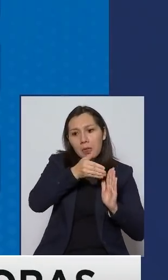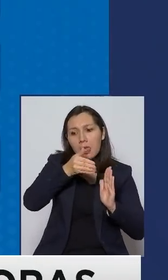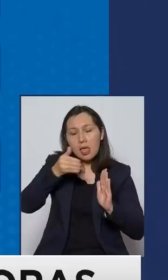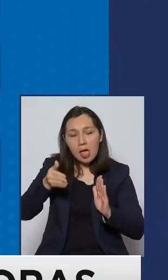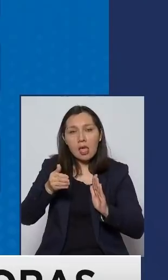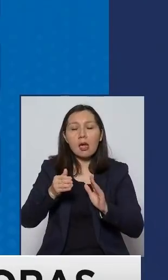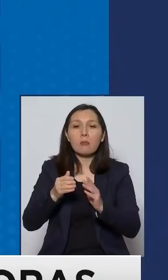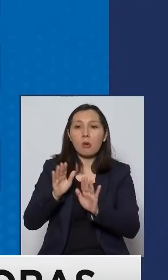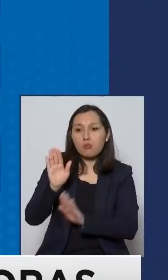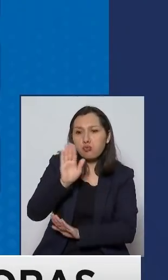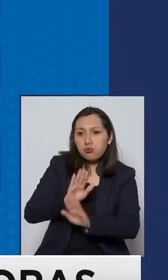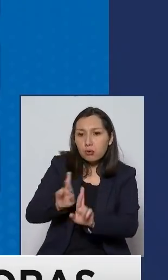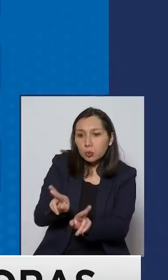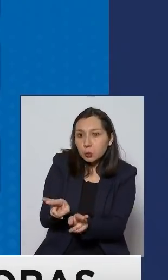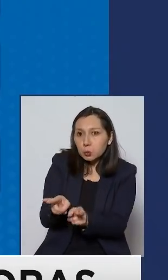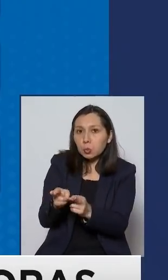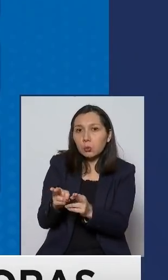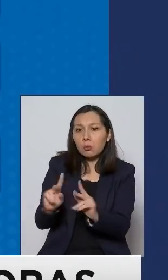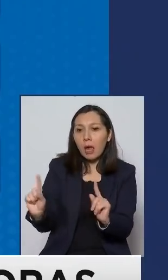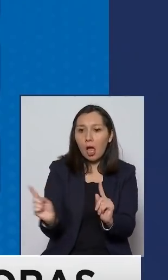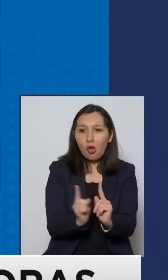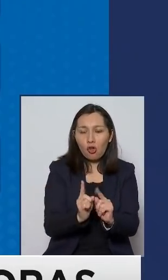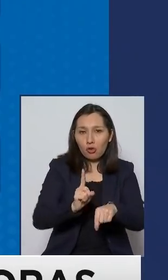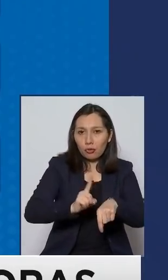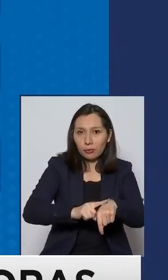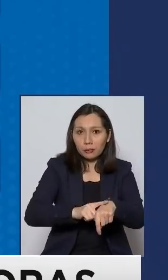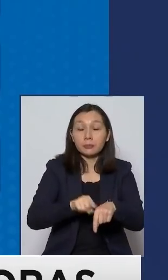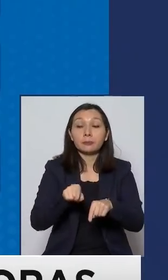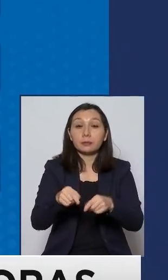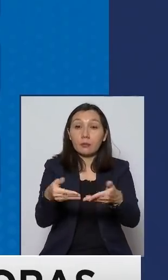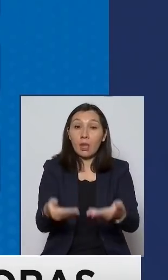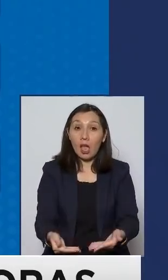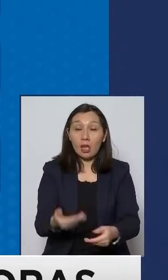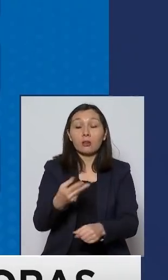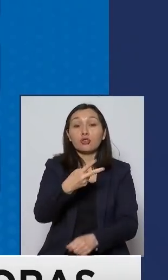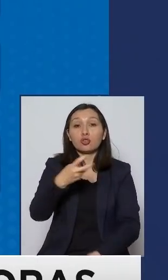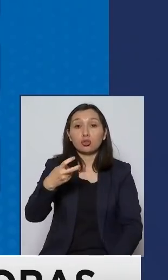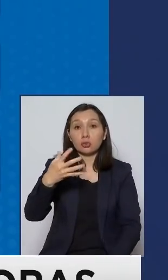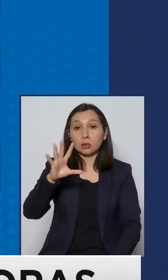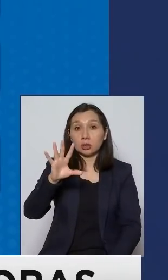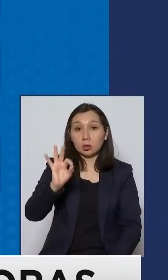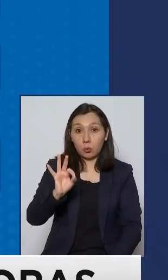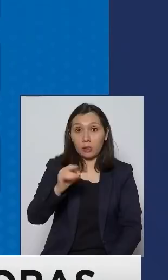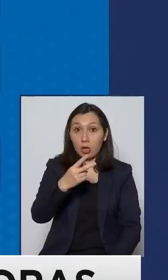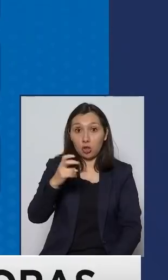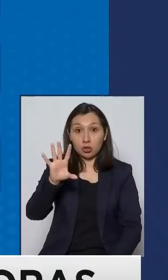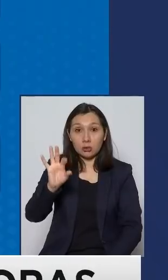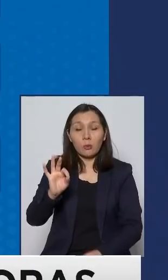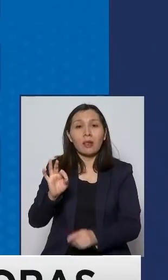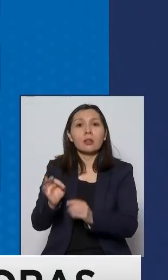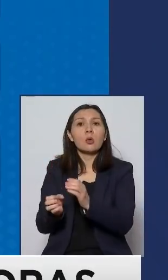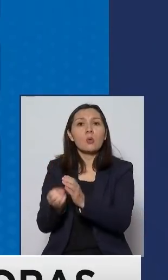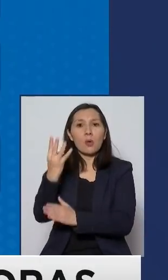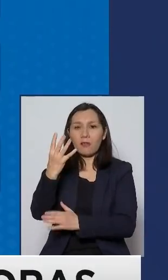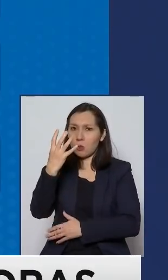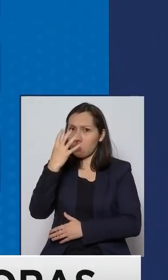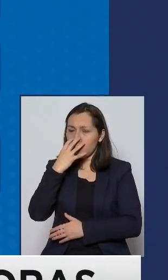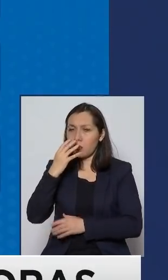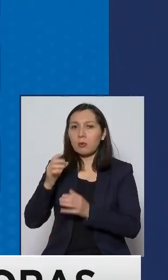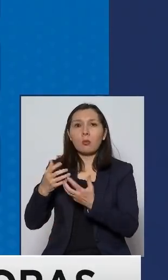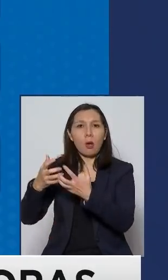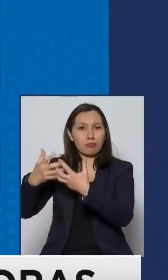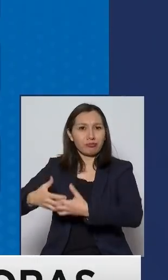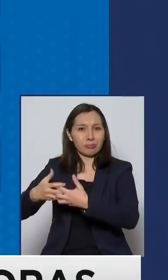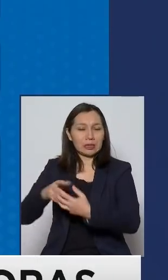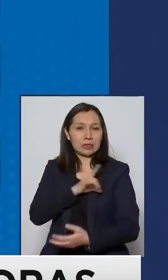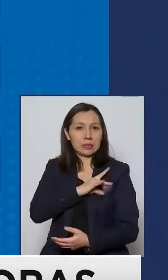tratamiento y recuperación más acotado. Tenemos hoy día 250 de estos equipos en Chile, este